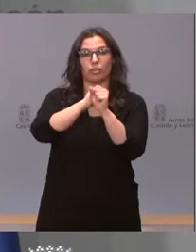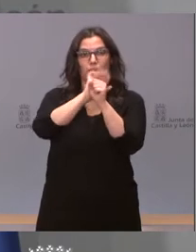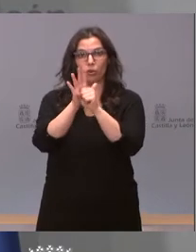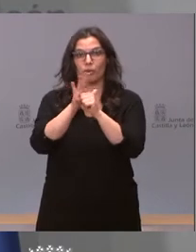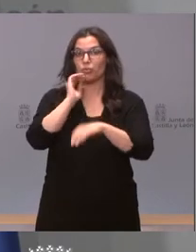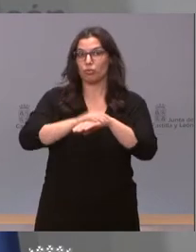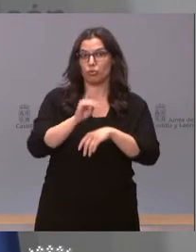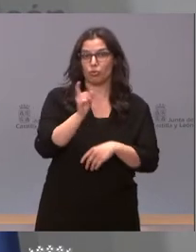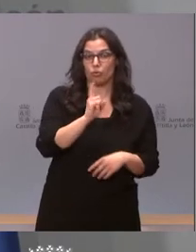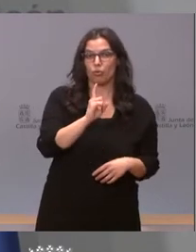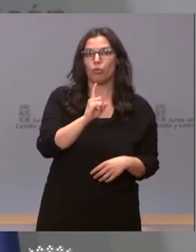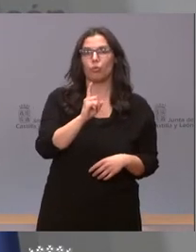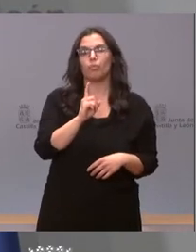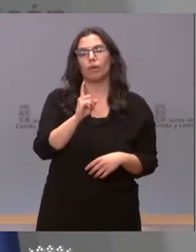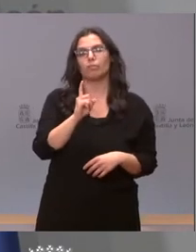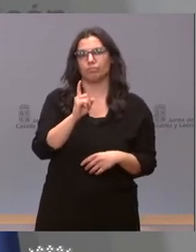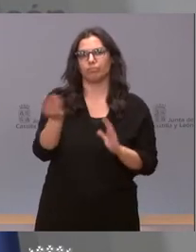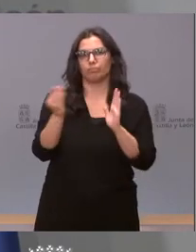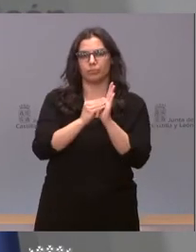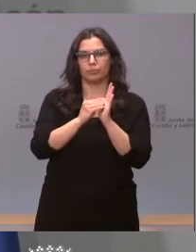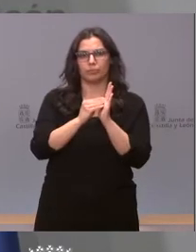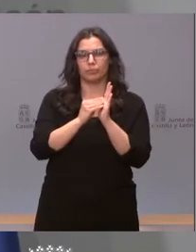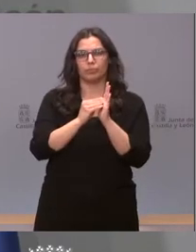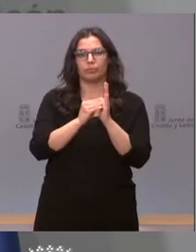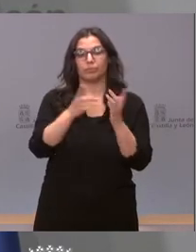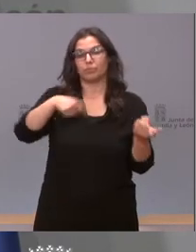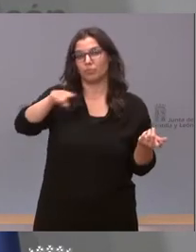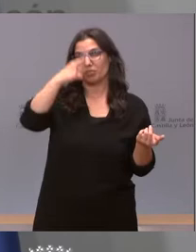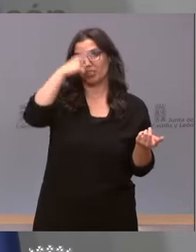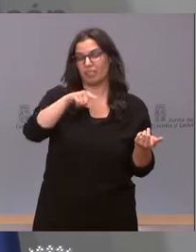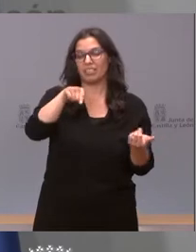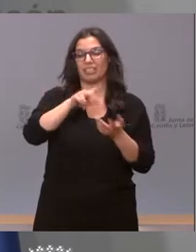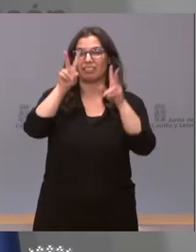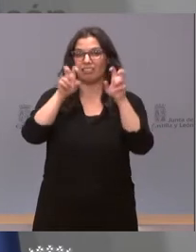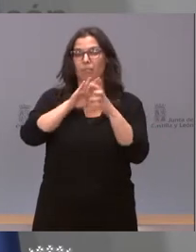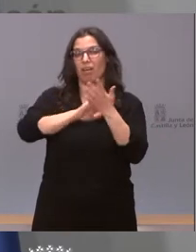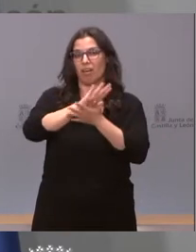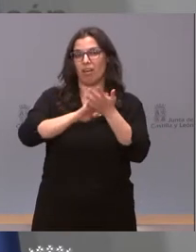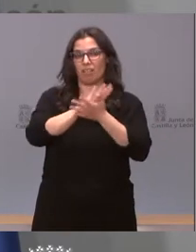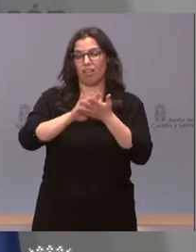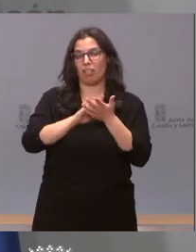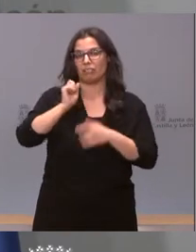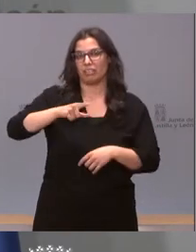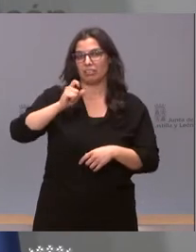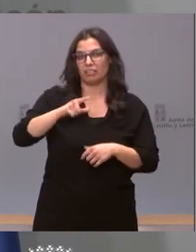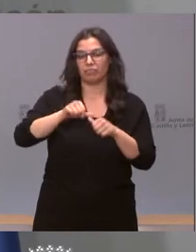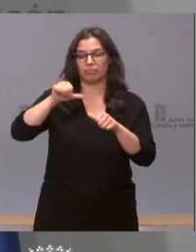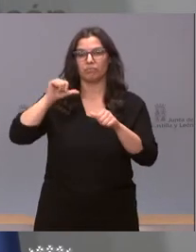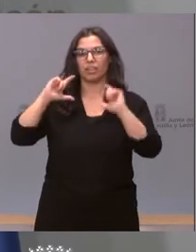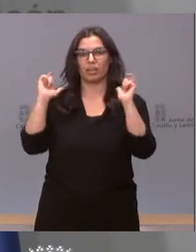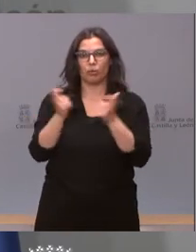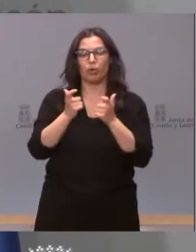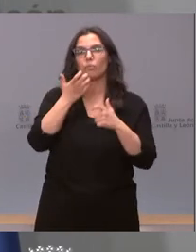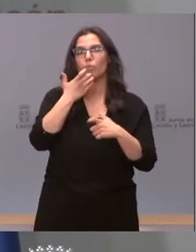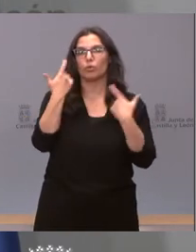-19. Como saben ustedes, este fue uno de los temas tratados en las reuniones, entre otros sectores, con el